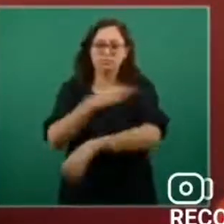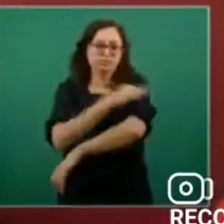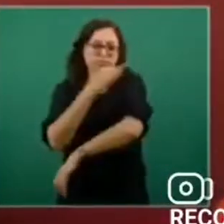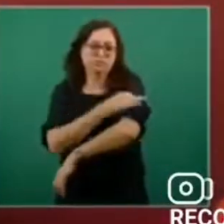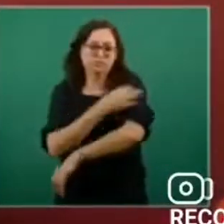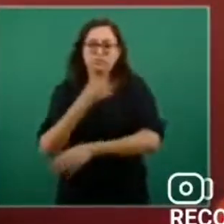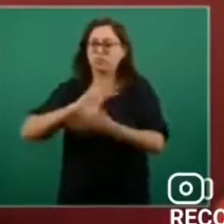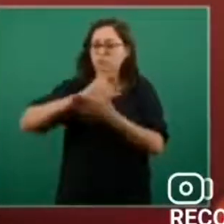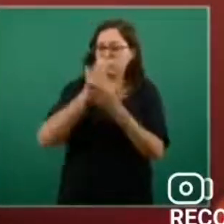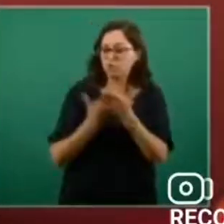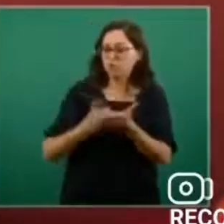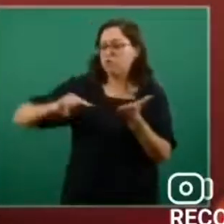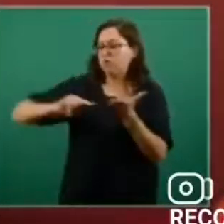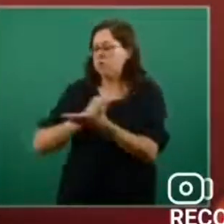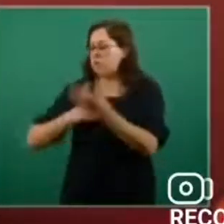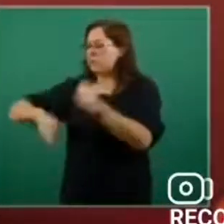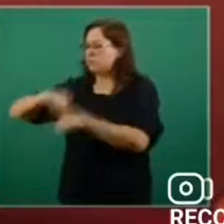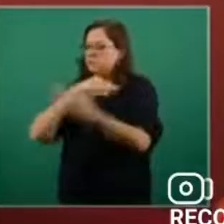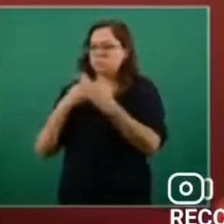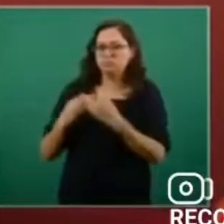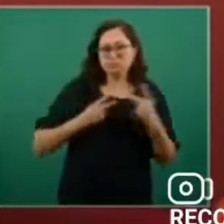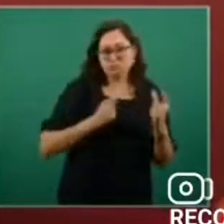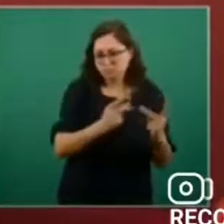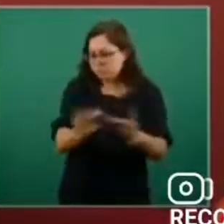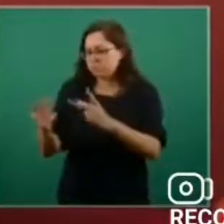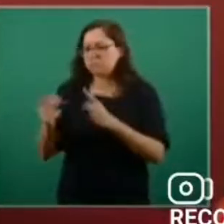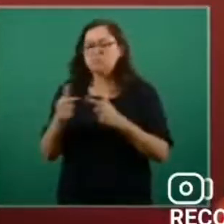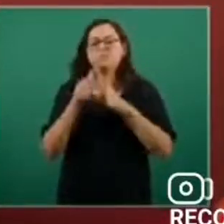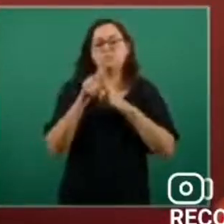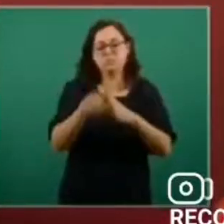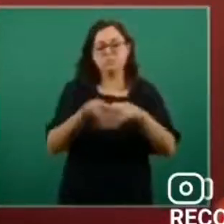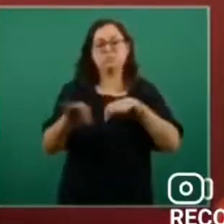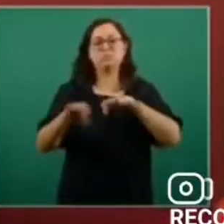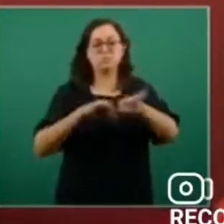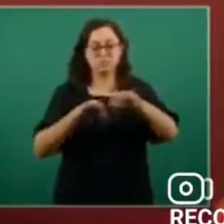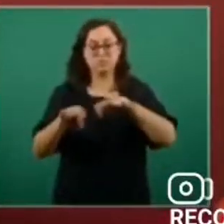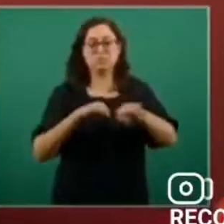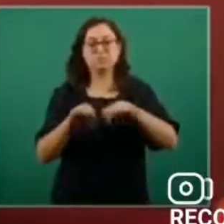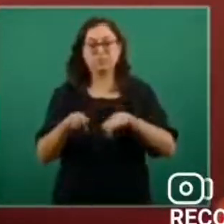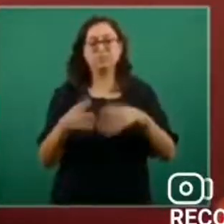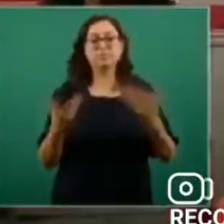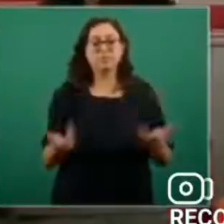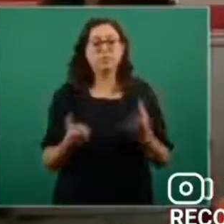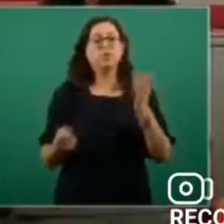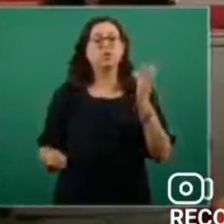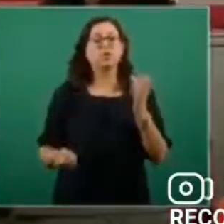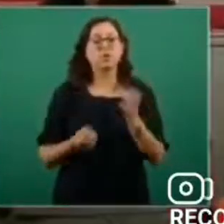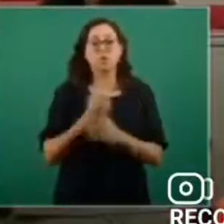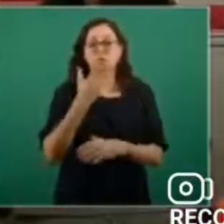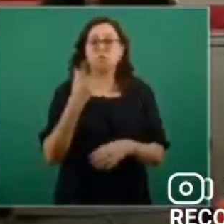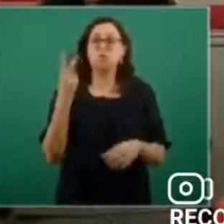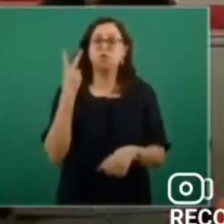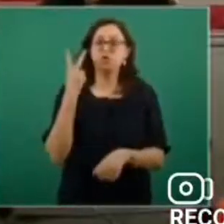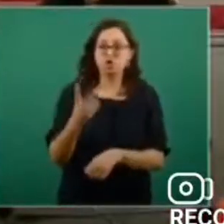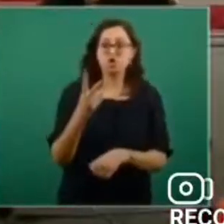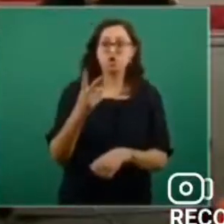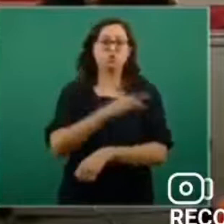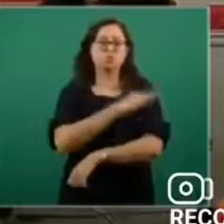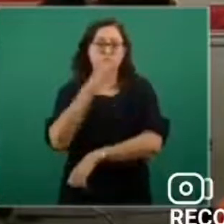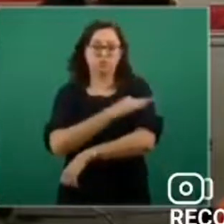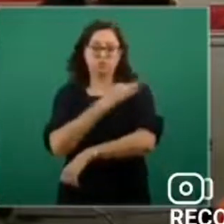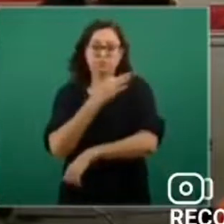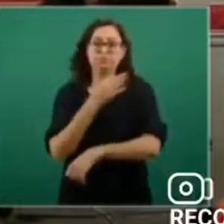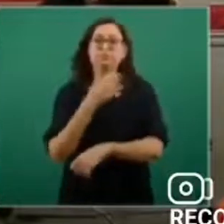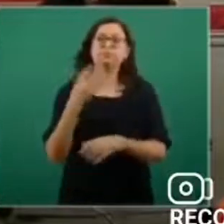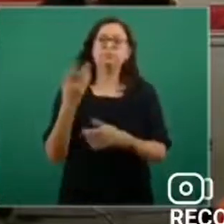concreten los contratos y que ya logremos tener las nuevas oportunidades de las dos vacunas que están al